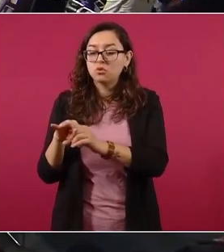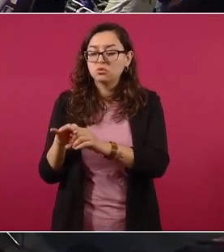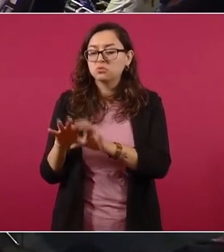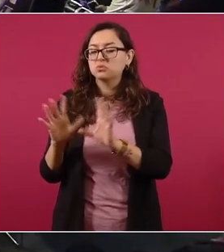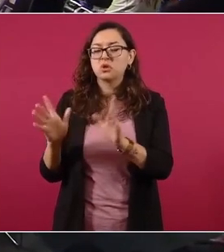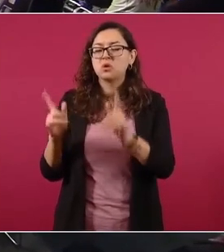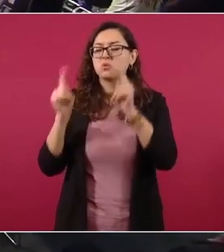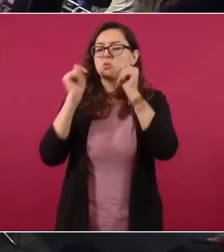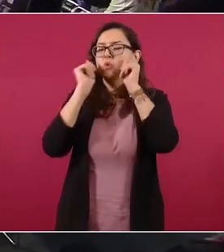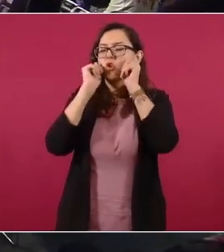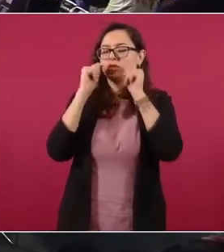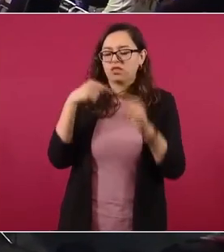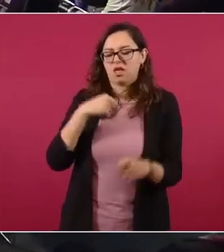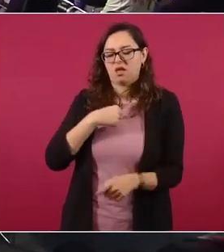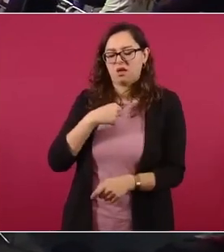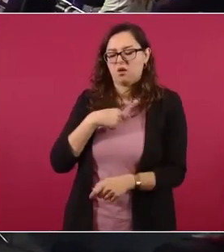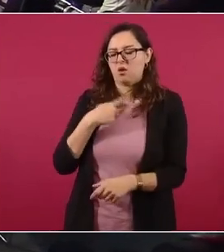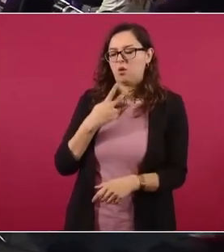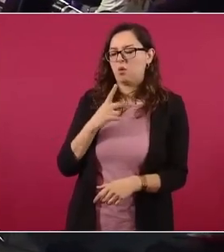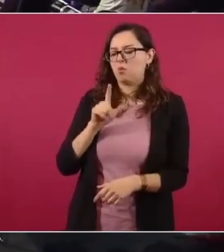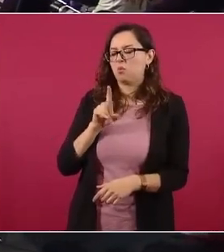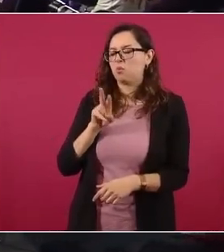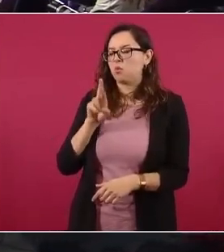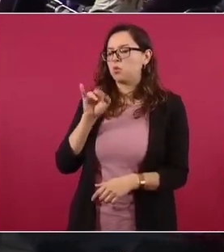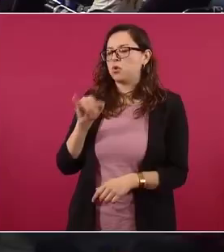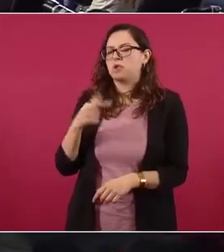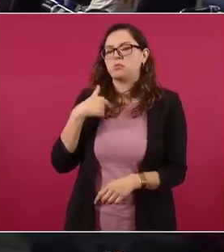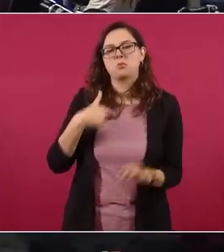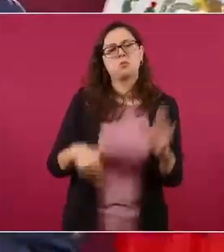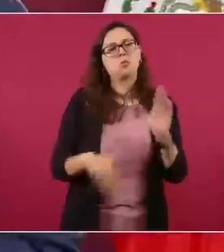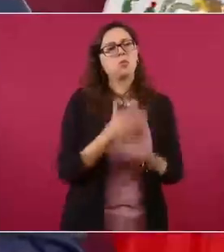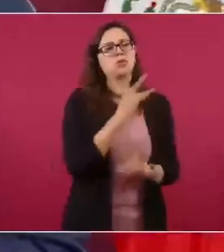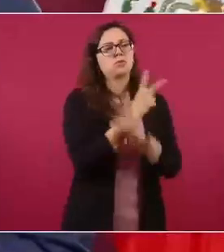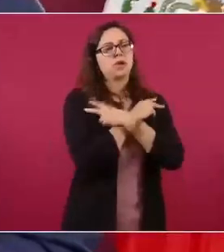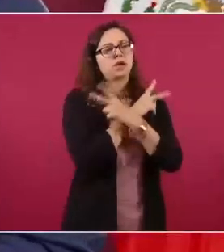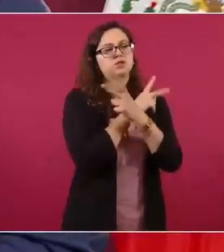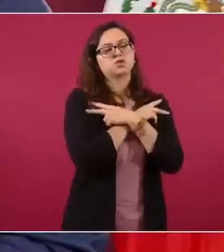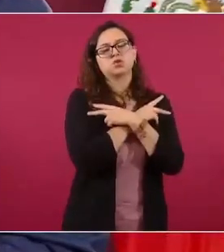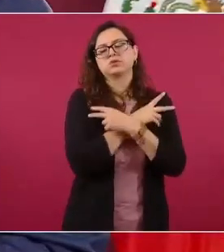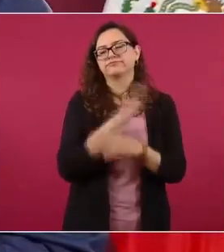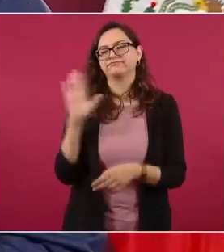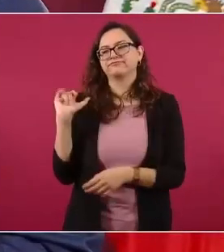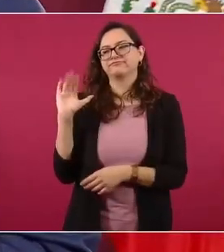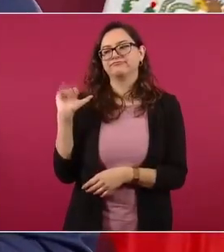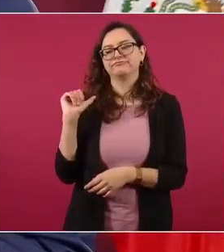ya regresan